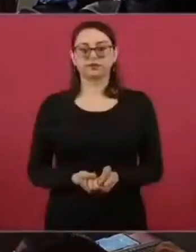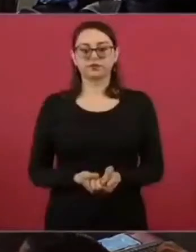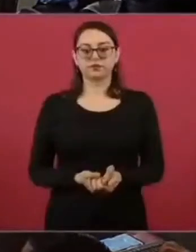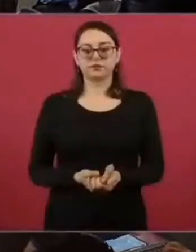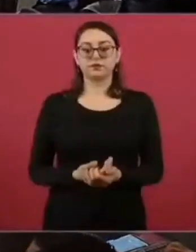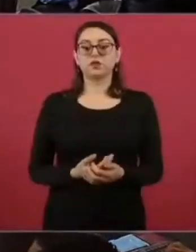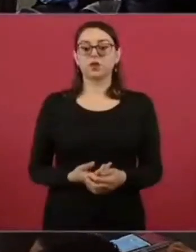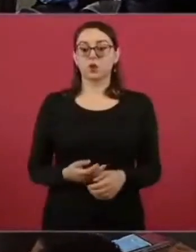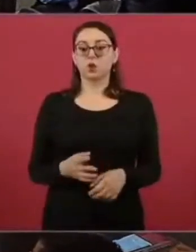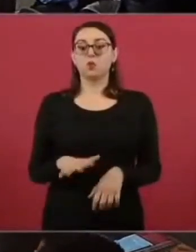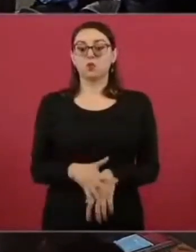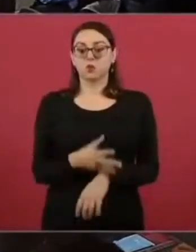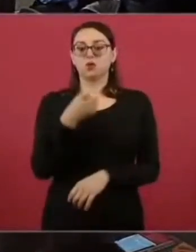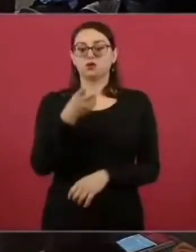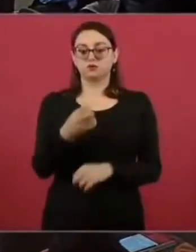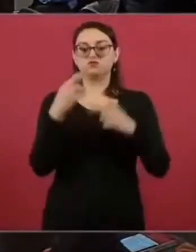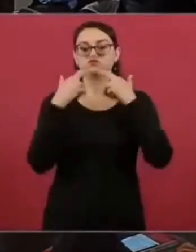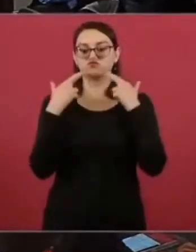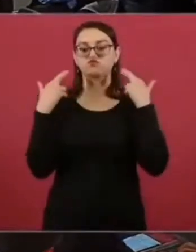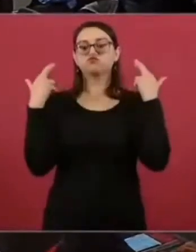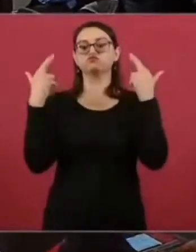el gobernador de Veracruz.